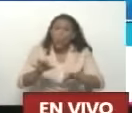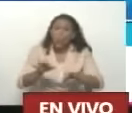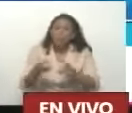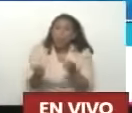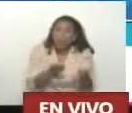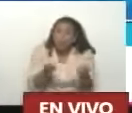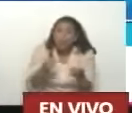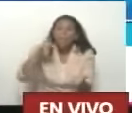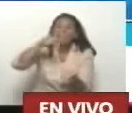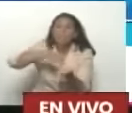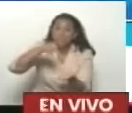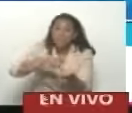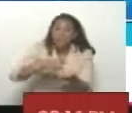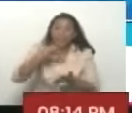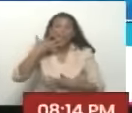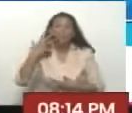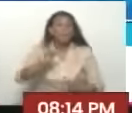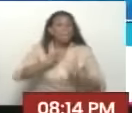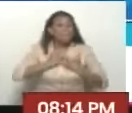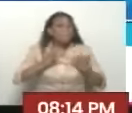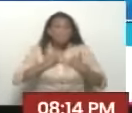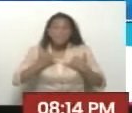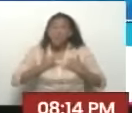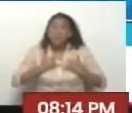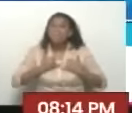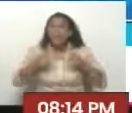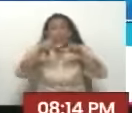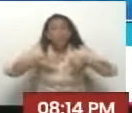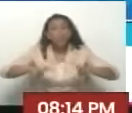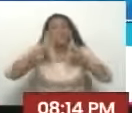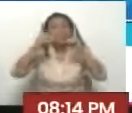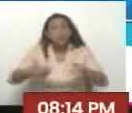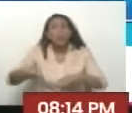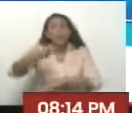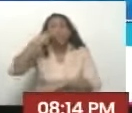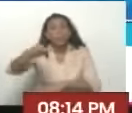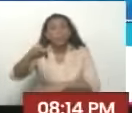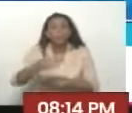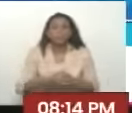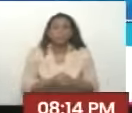Participar Y protagonizar El proceso De toma de decisiones Políticas